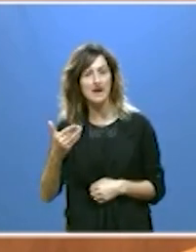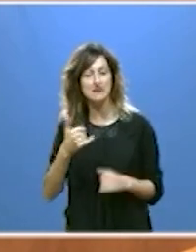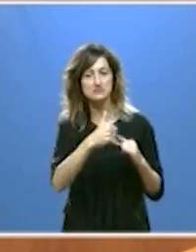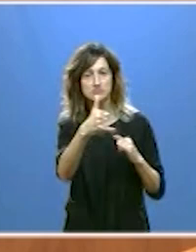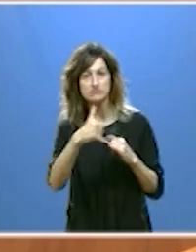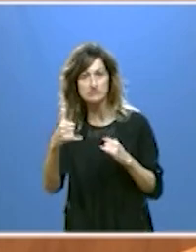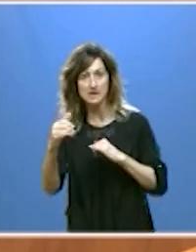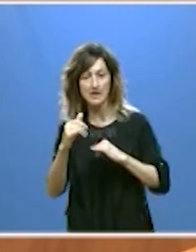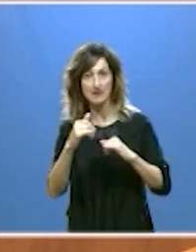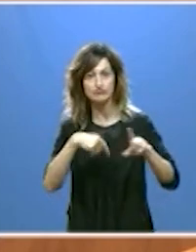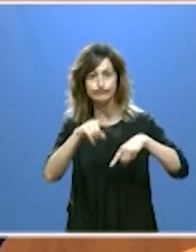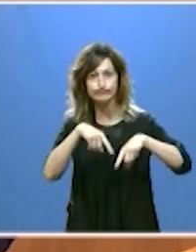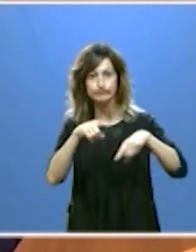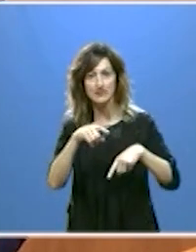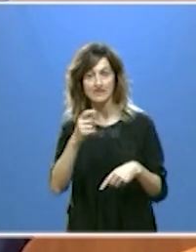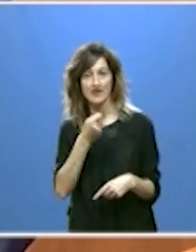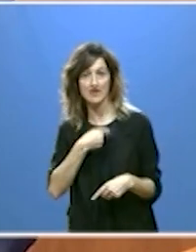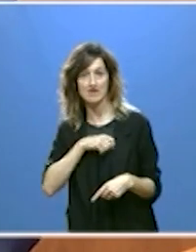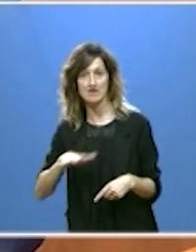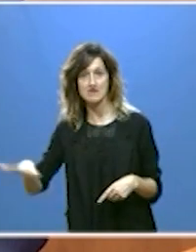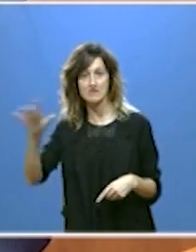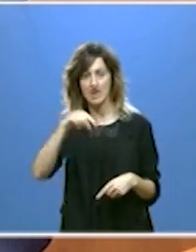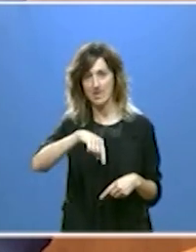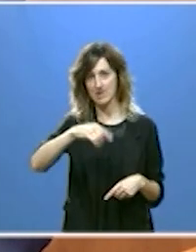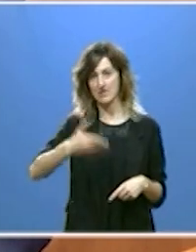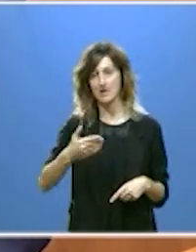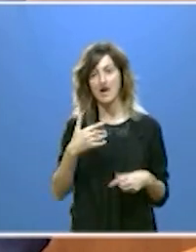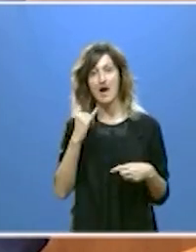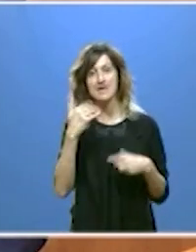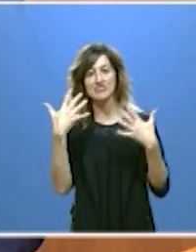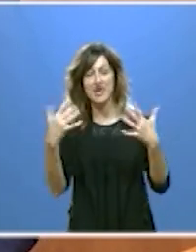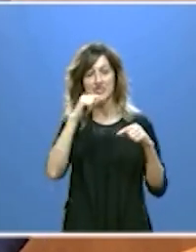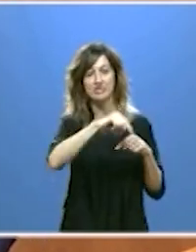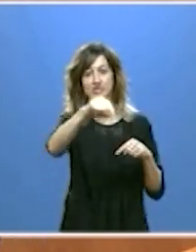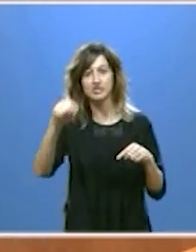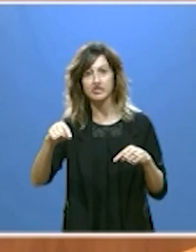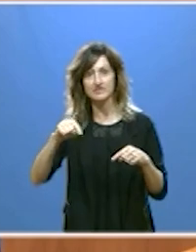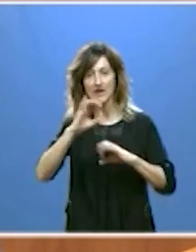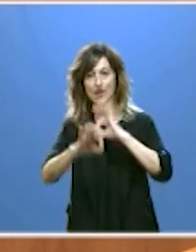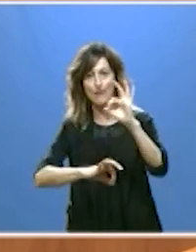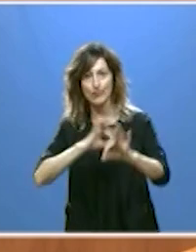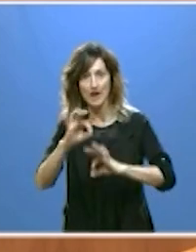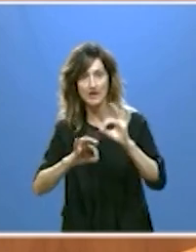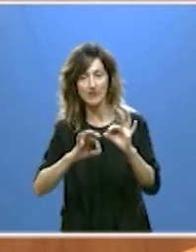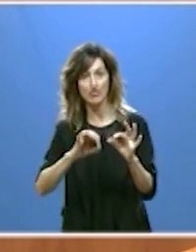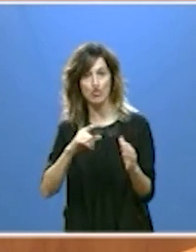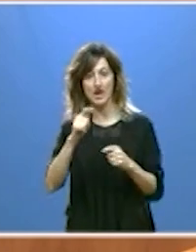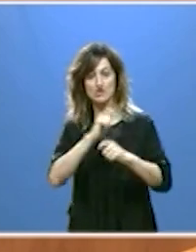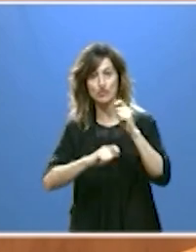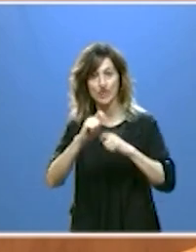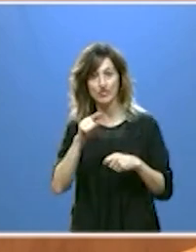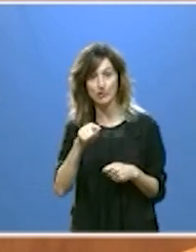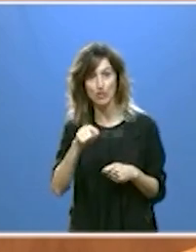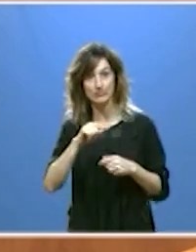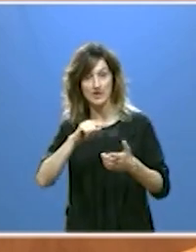comunicación de nuestro país. Ante ello disponemos de 10 enclaves logísticos de la asociación CILOG y de nada más y